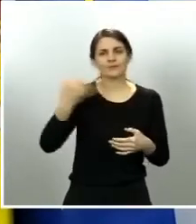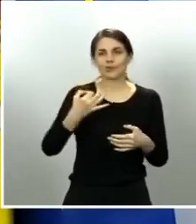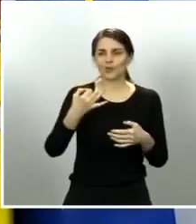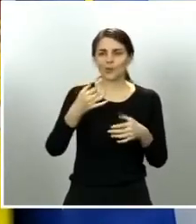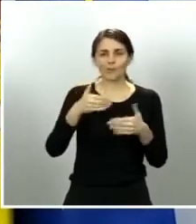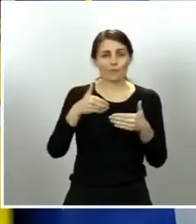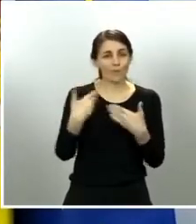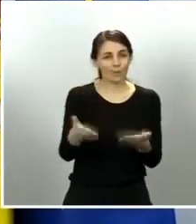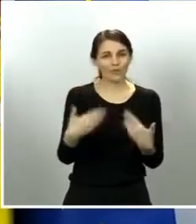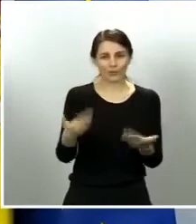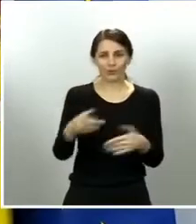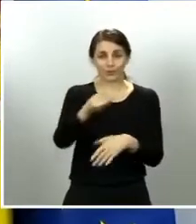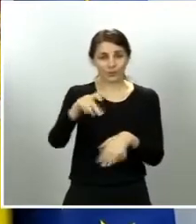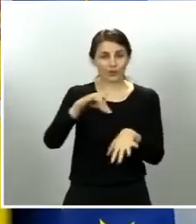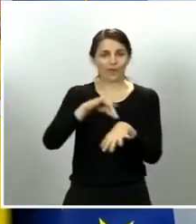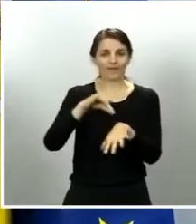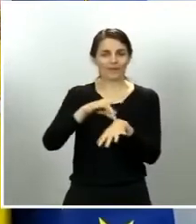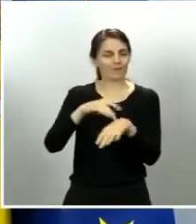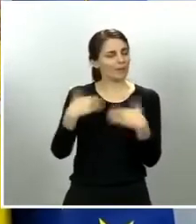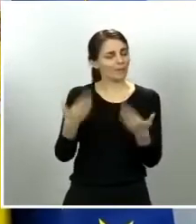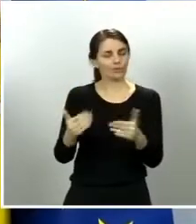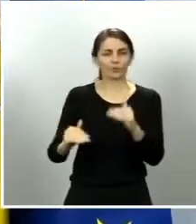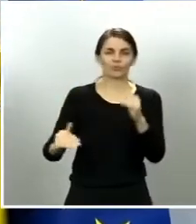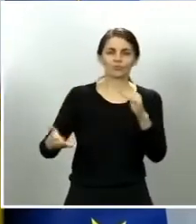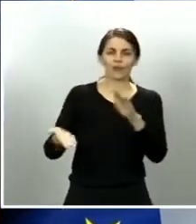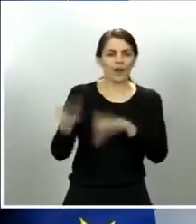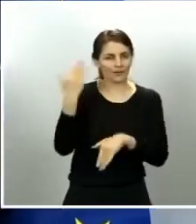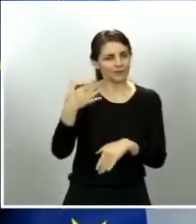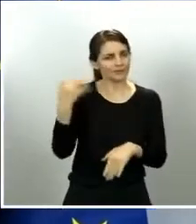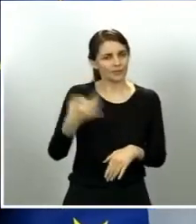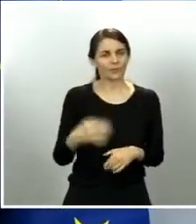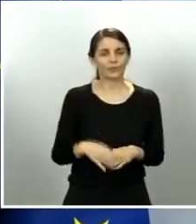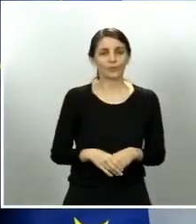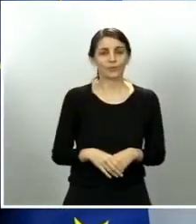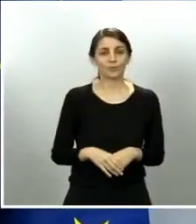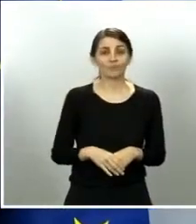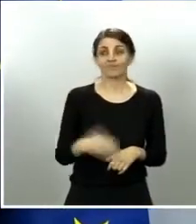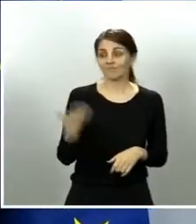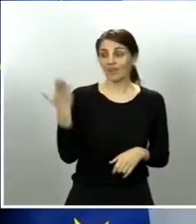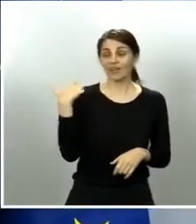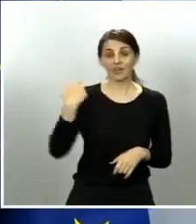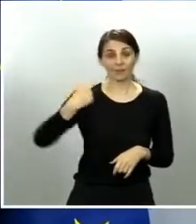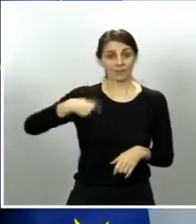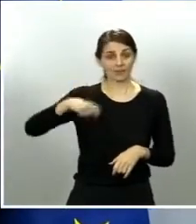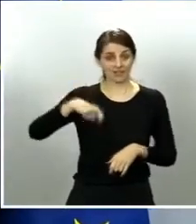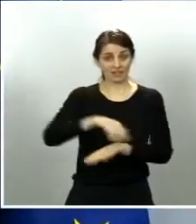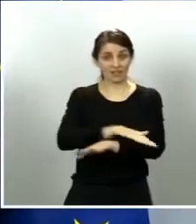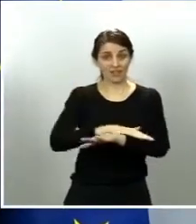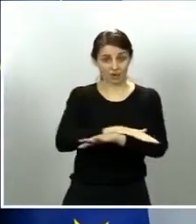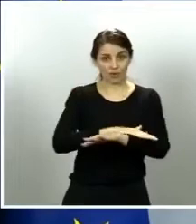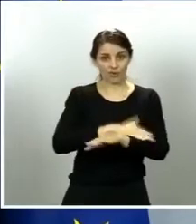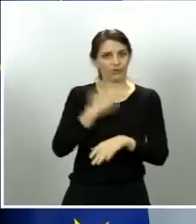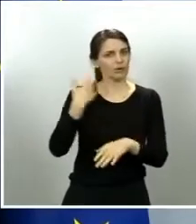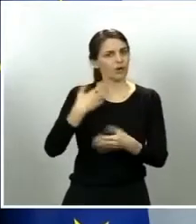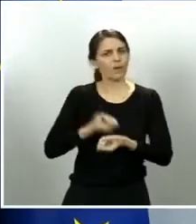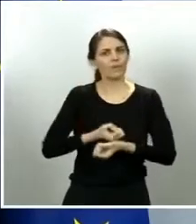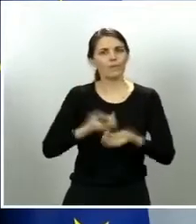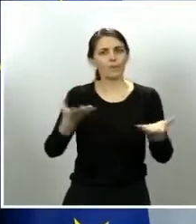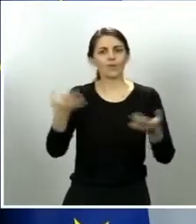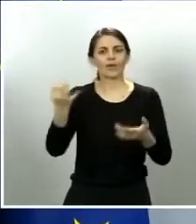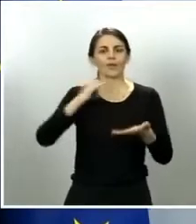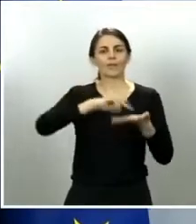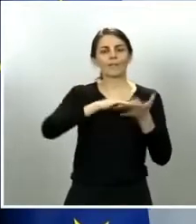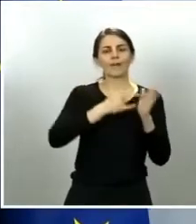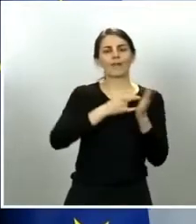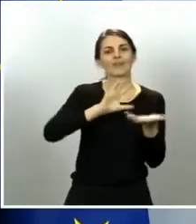Ayer, y como decía el ministro de Sanidad, el presidente del Gobierno os adelantó, les adelantó un plan de transición